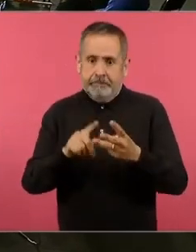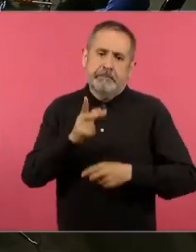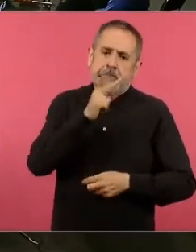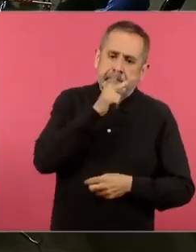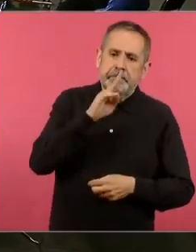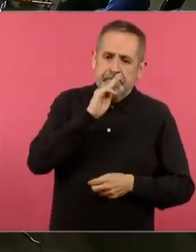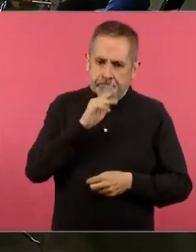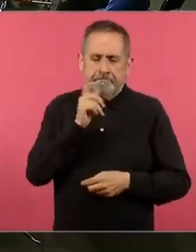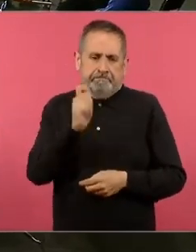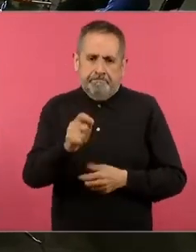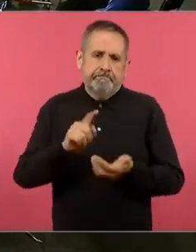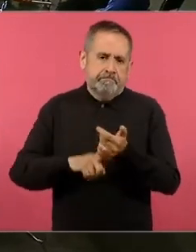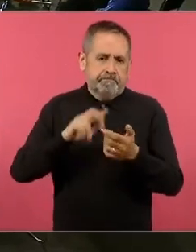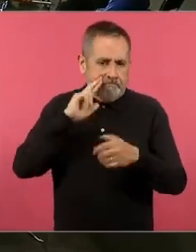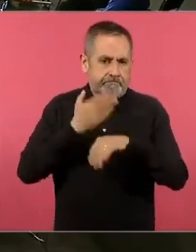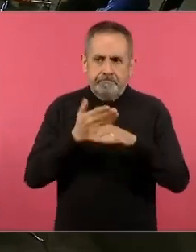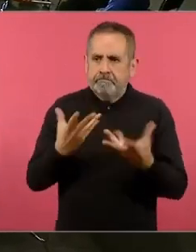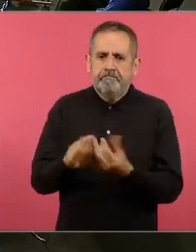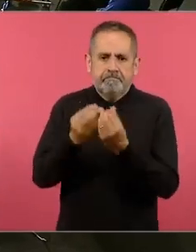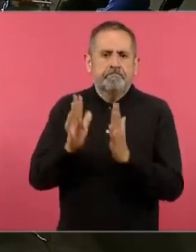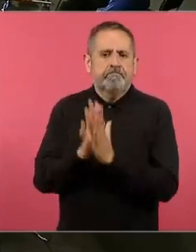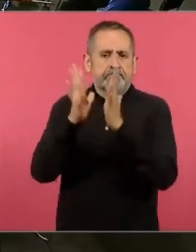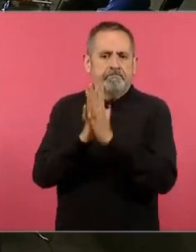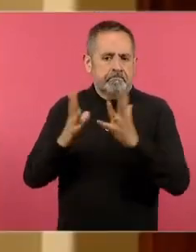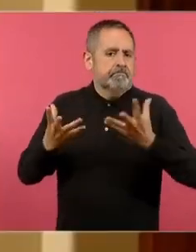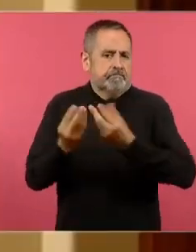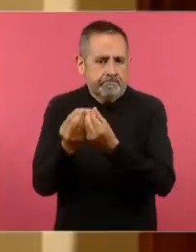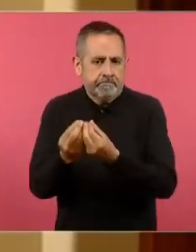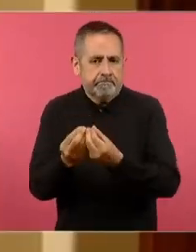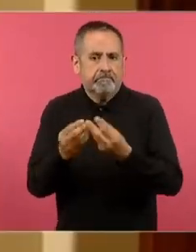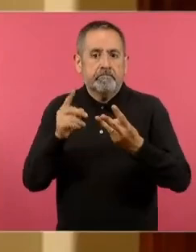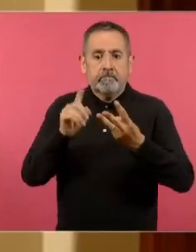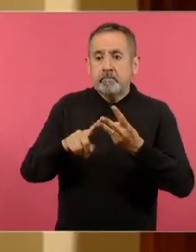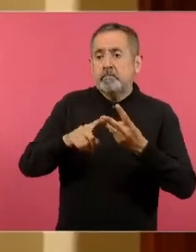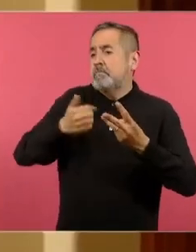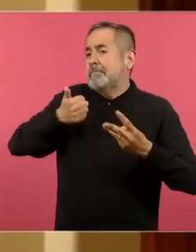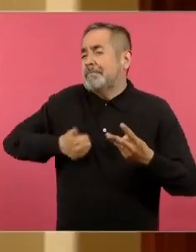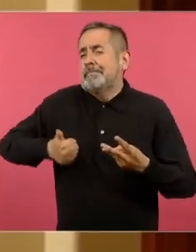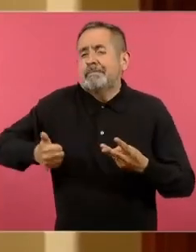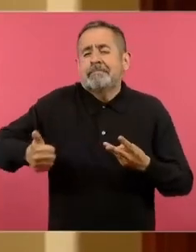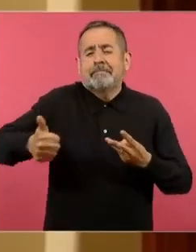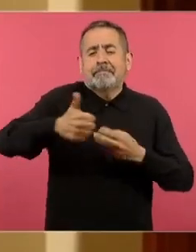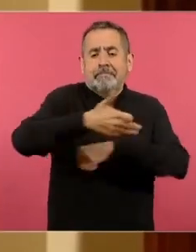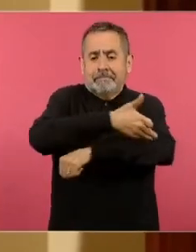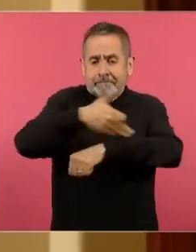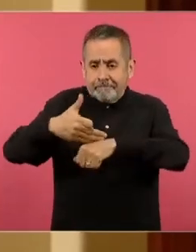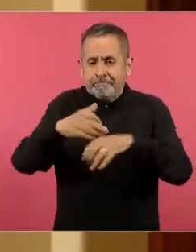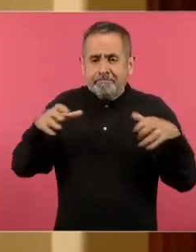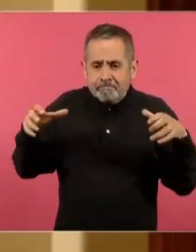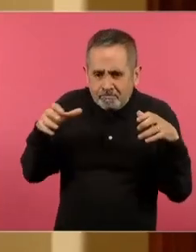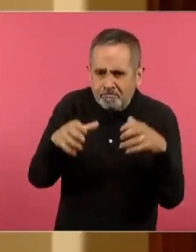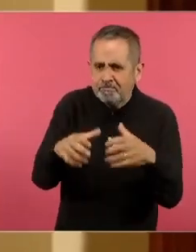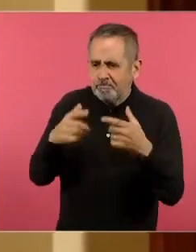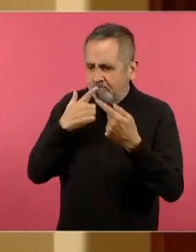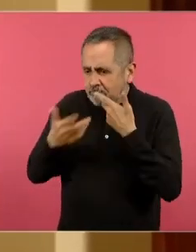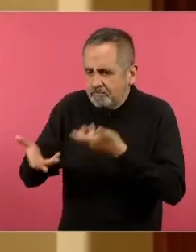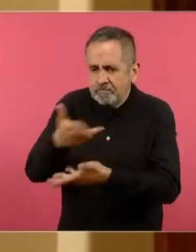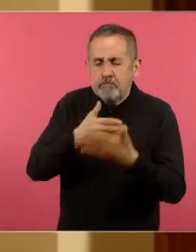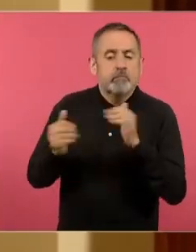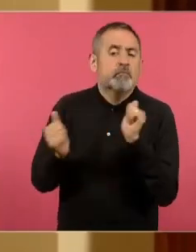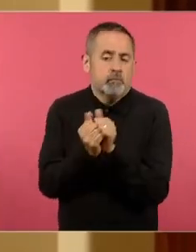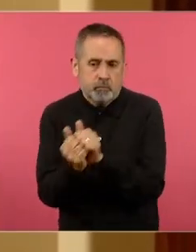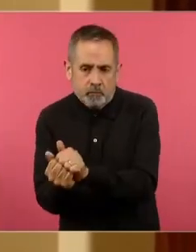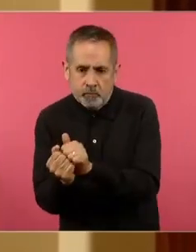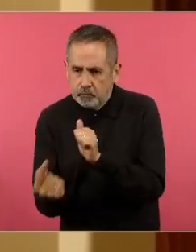y padres de familia y en general a cada una de las familias que acompañan en los procesos a las y los